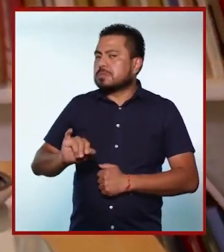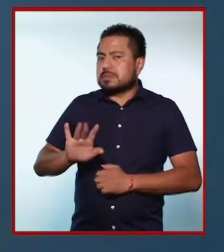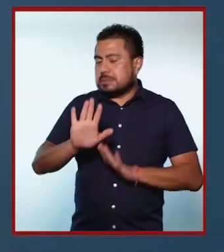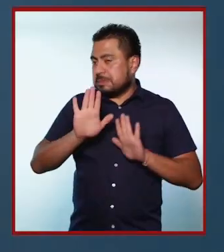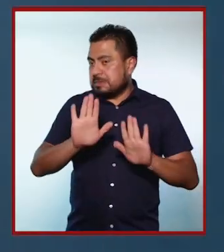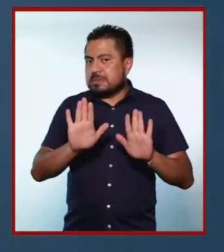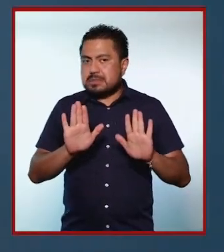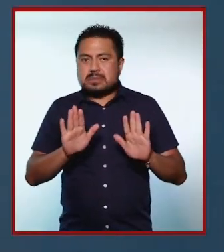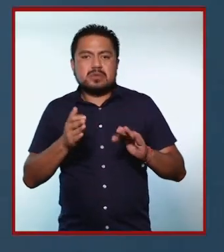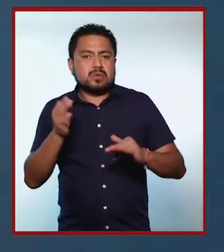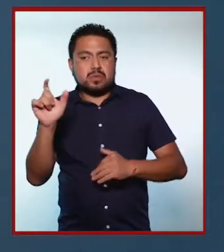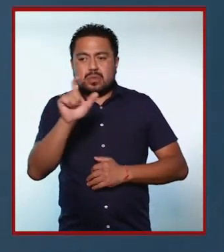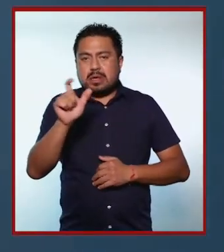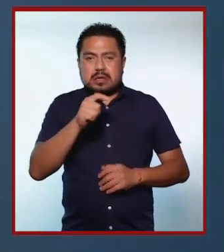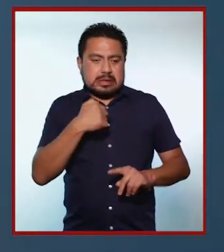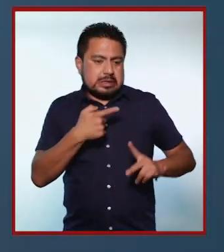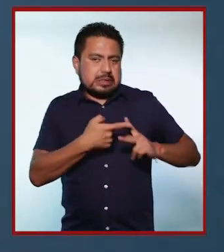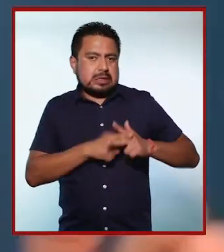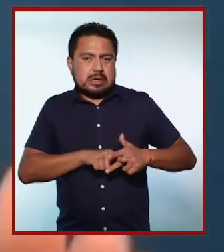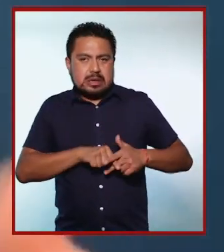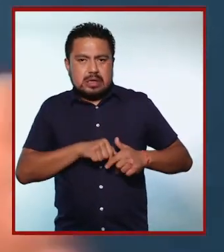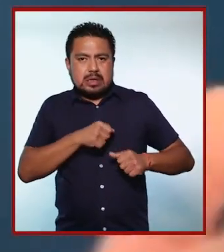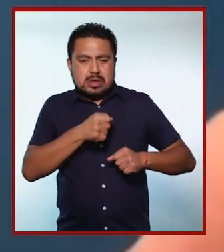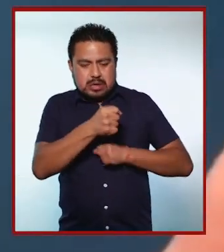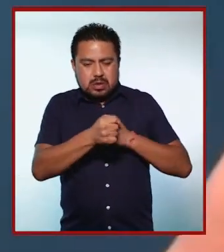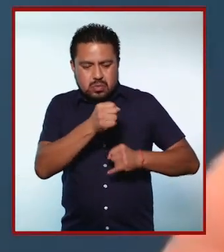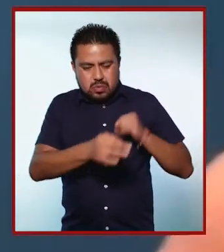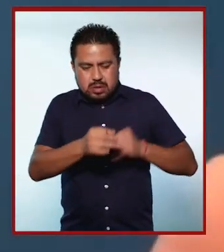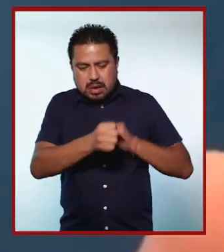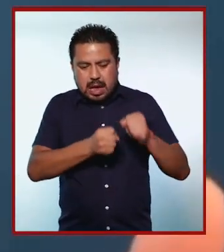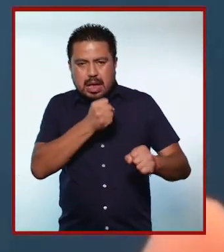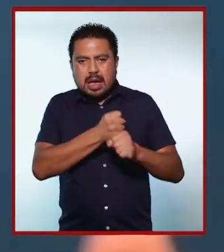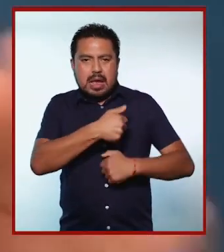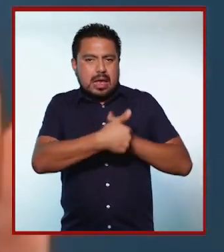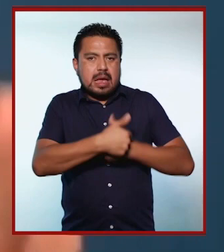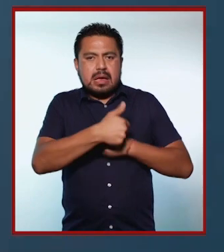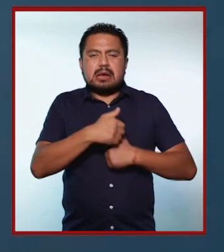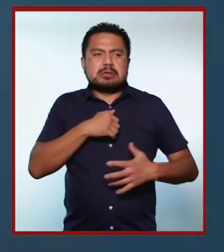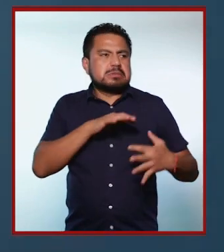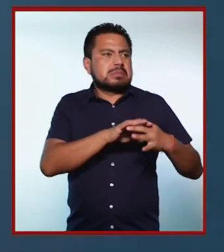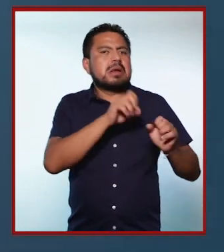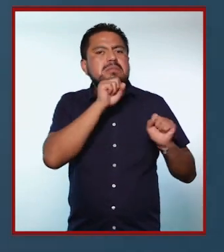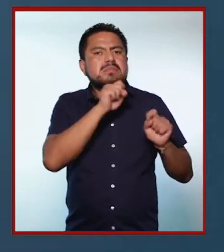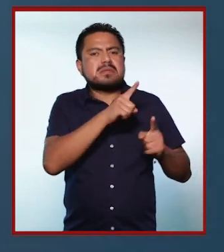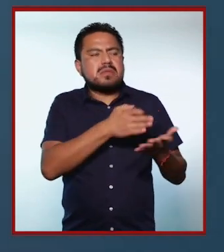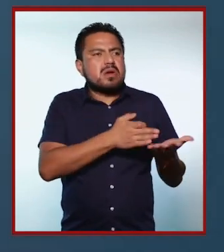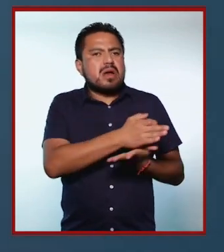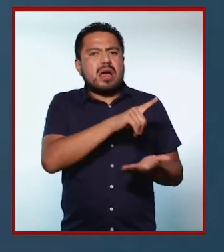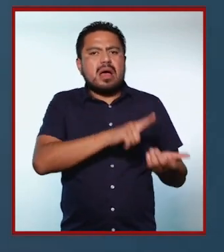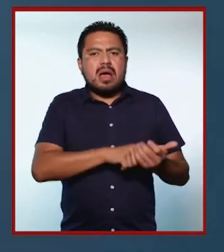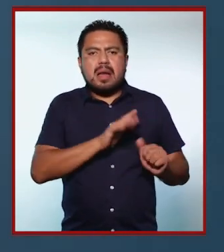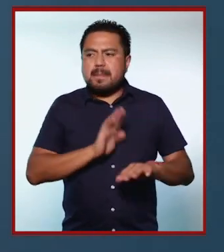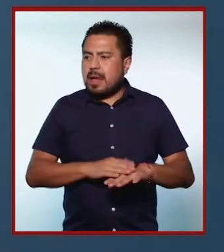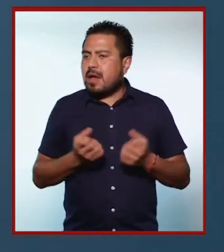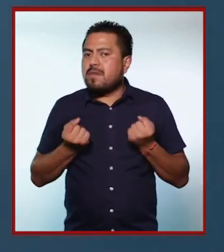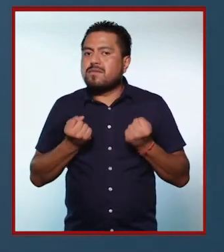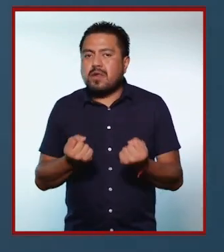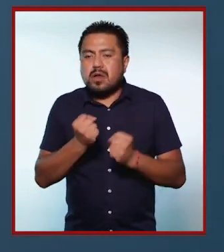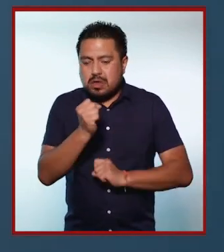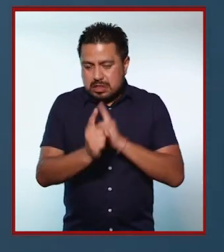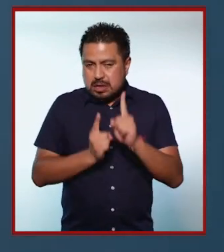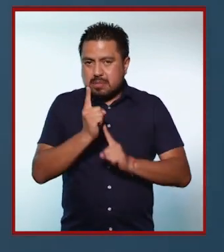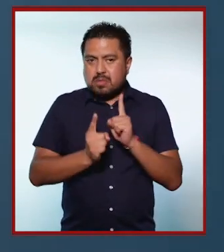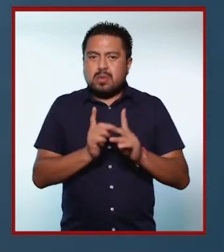Sí, curiosamente, bueno, cuando yo cursé el último año de la carrera, coincidió con que yo también atravesé una etapa